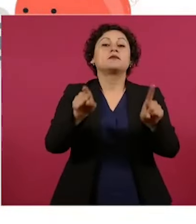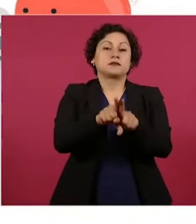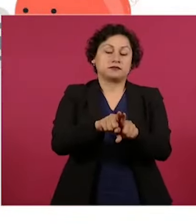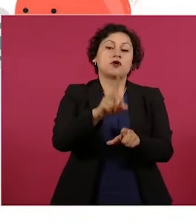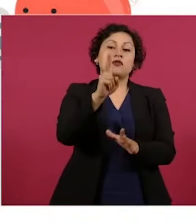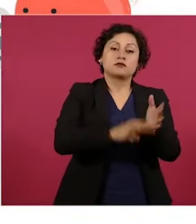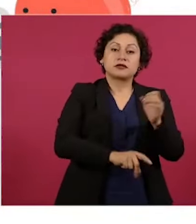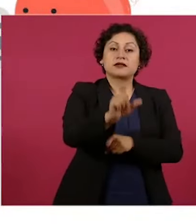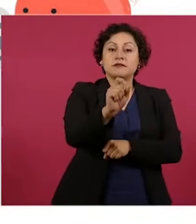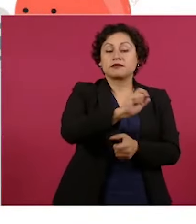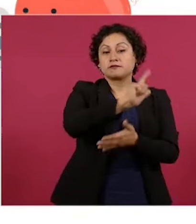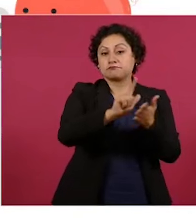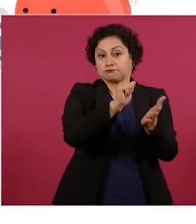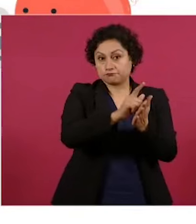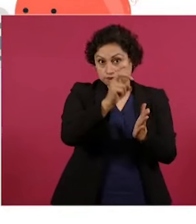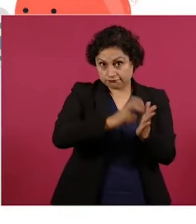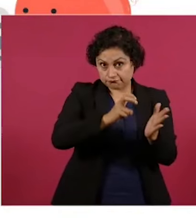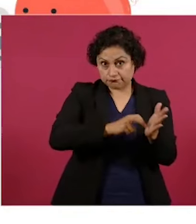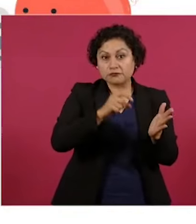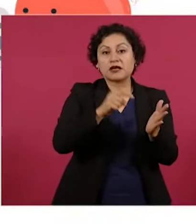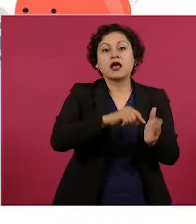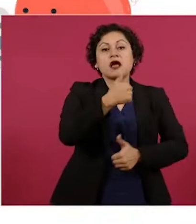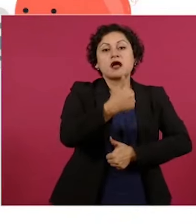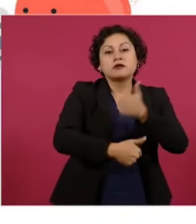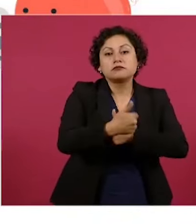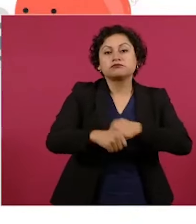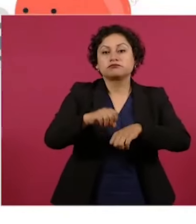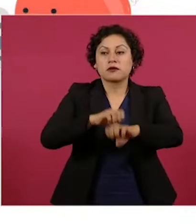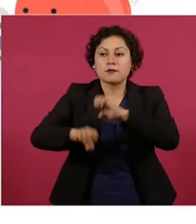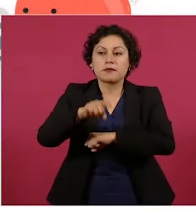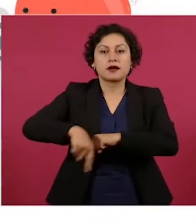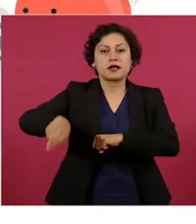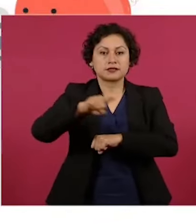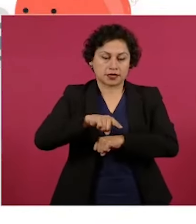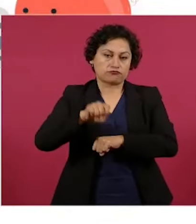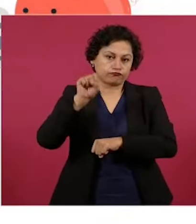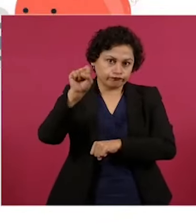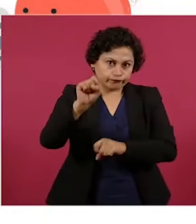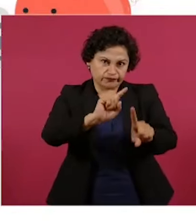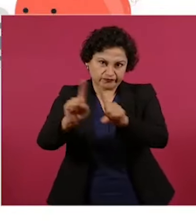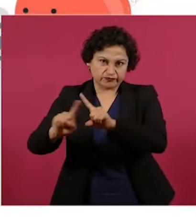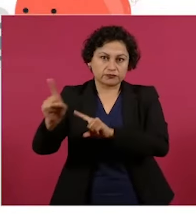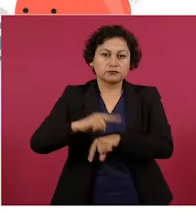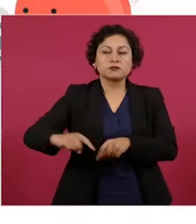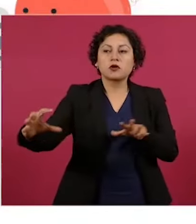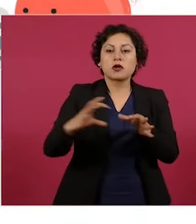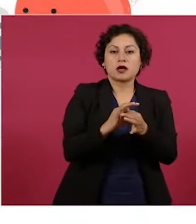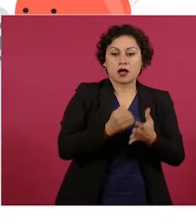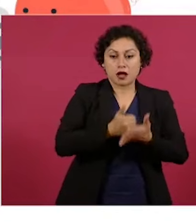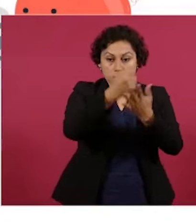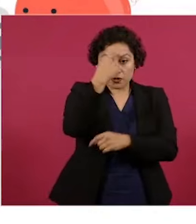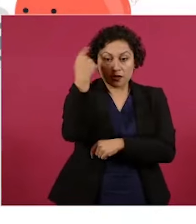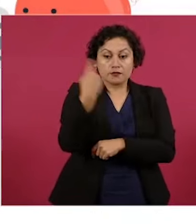que tuvo el concurso del sector patronal, del sector obrero, donde se trató de que la ley se estableciera los